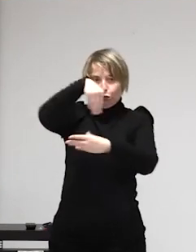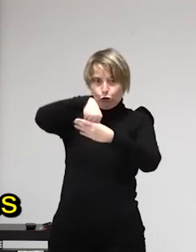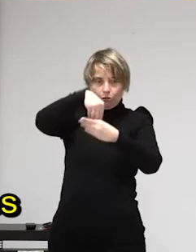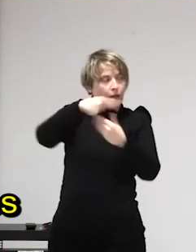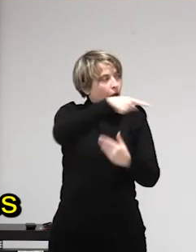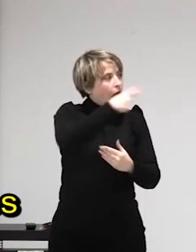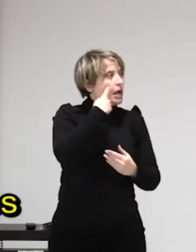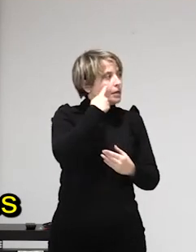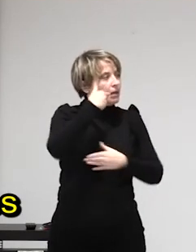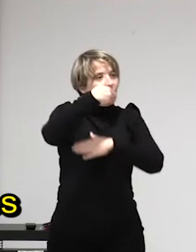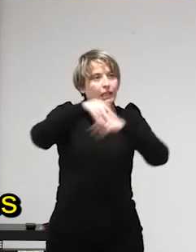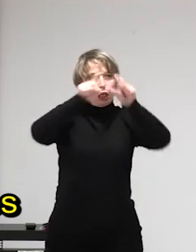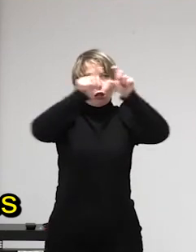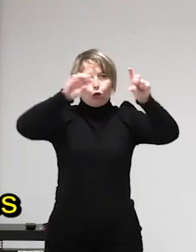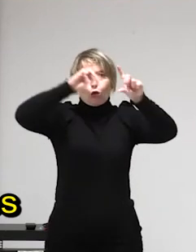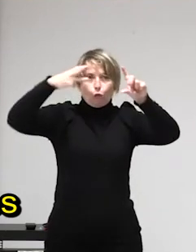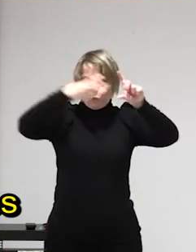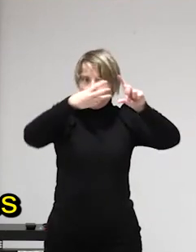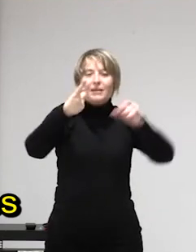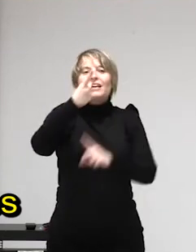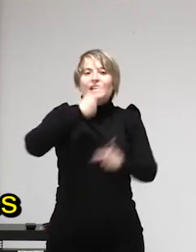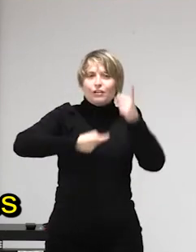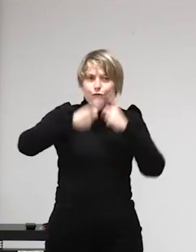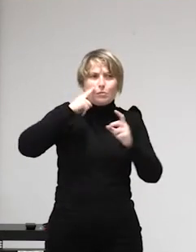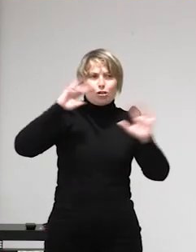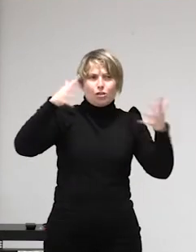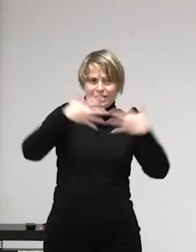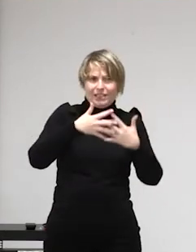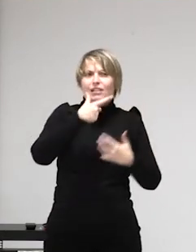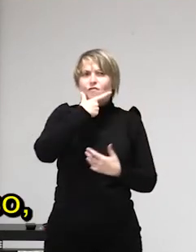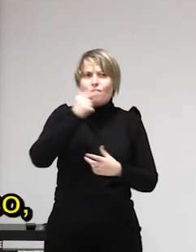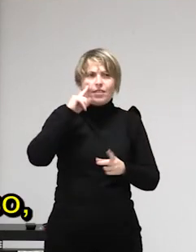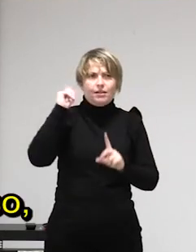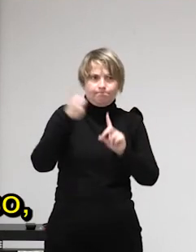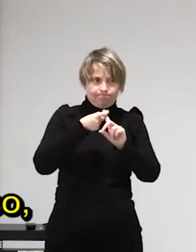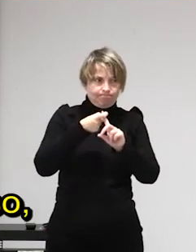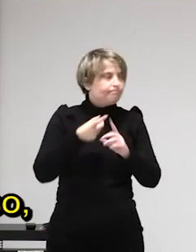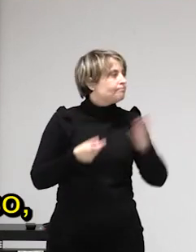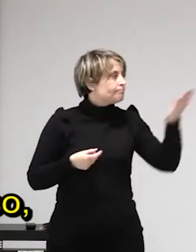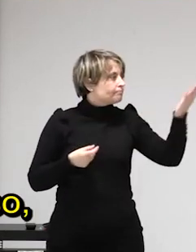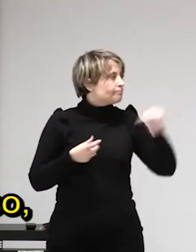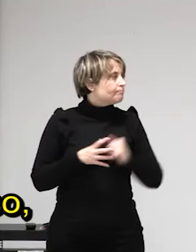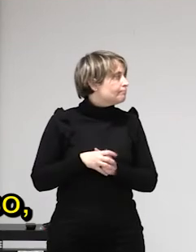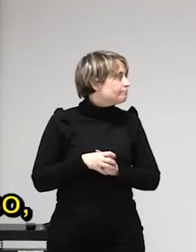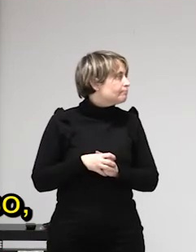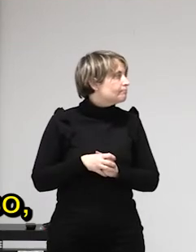datos relativos a qué porcentaje de mujeres son obligadas a prostituirse y yo te mencionaba la dificultad de encontrar en este caso datos